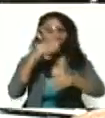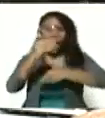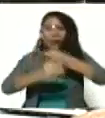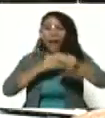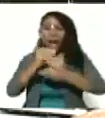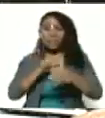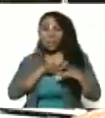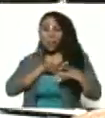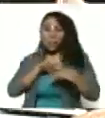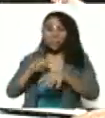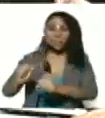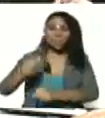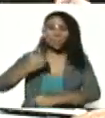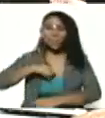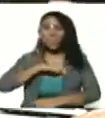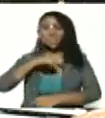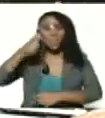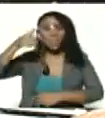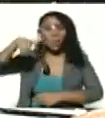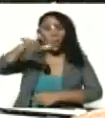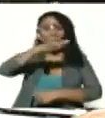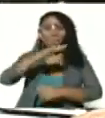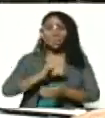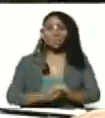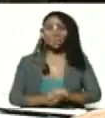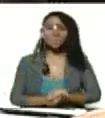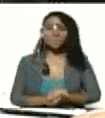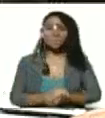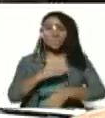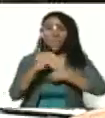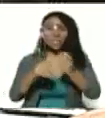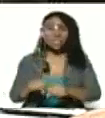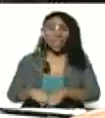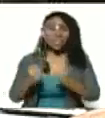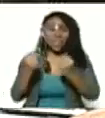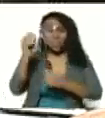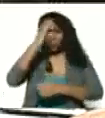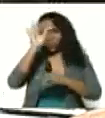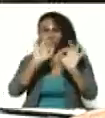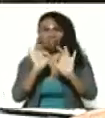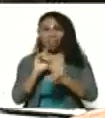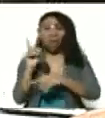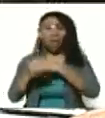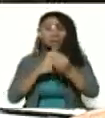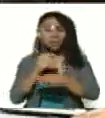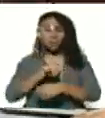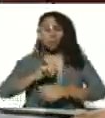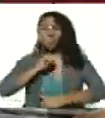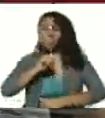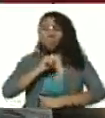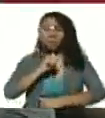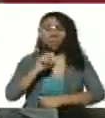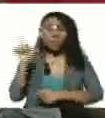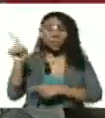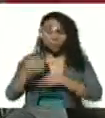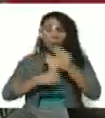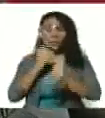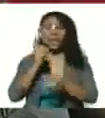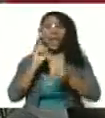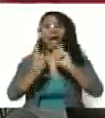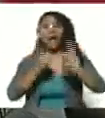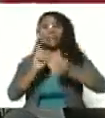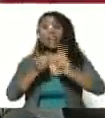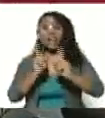a nuestros pueblos. Y hacen daño, sin lugar a dudas, hacen daño. A veces hacen mucho